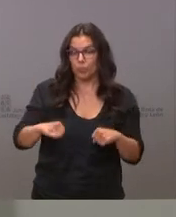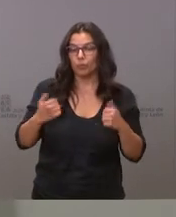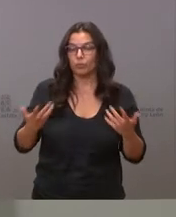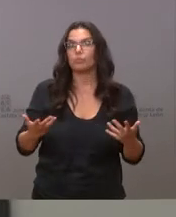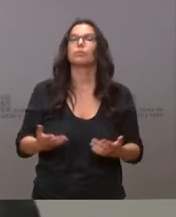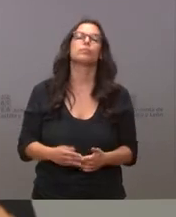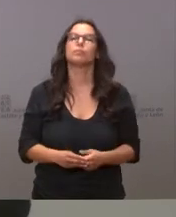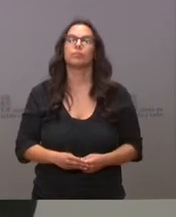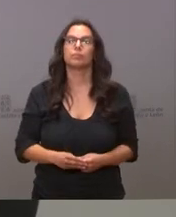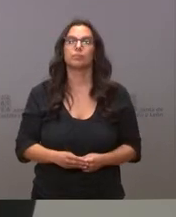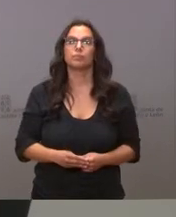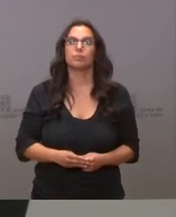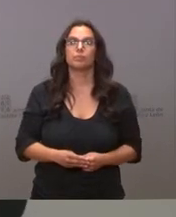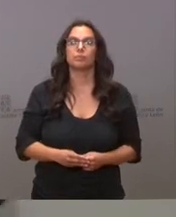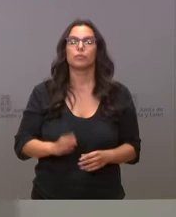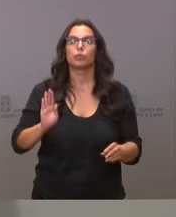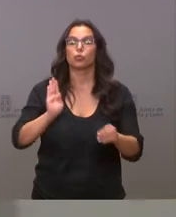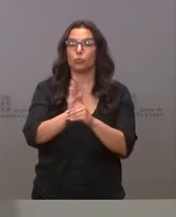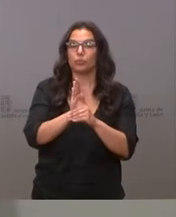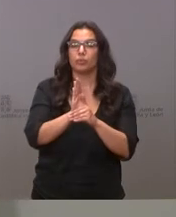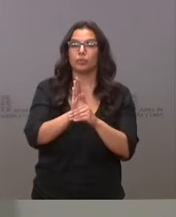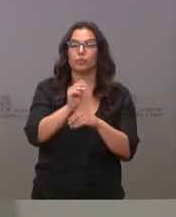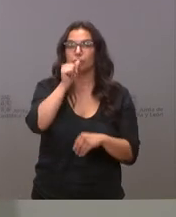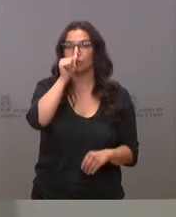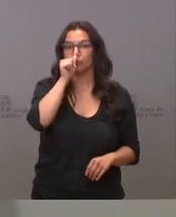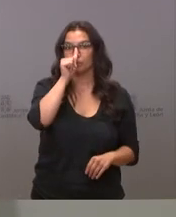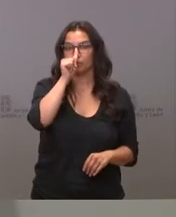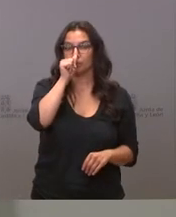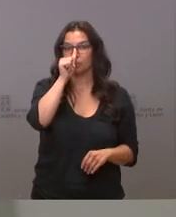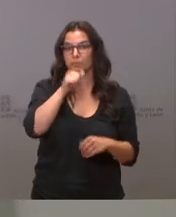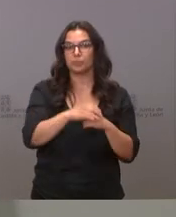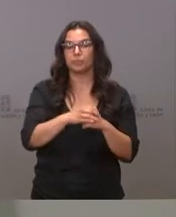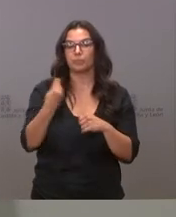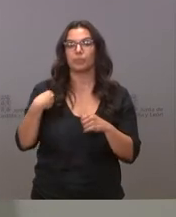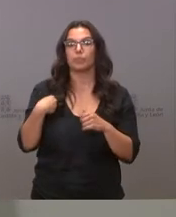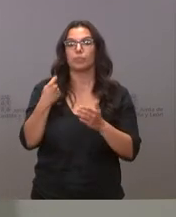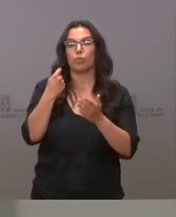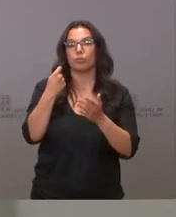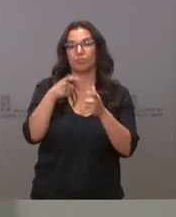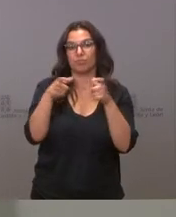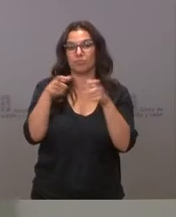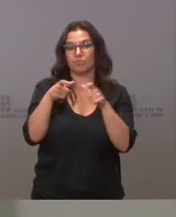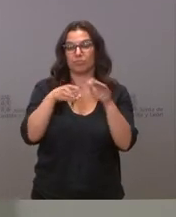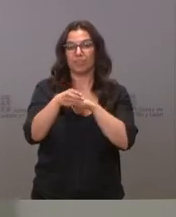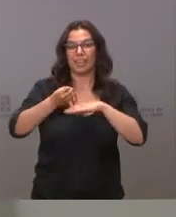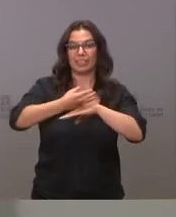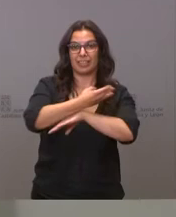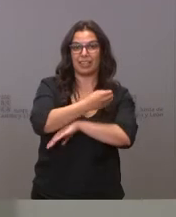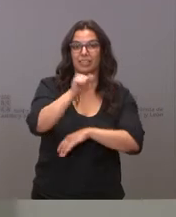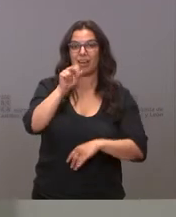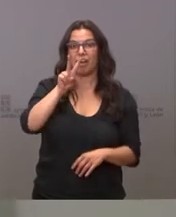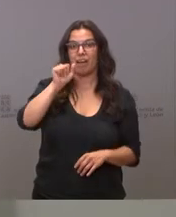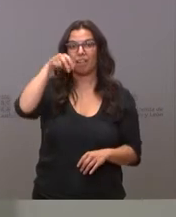subvencionar los abonos de los trenes Avant que unen